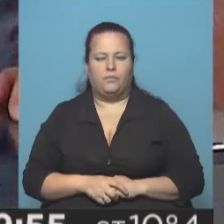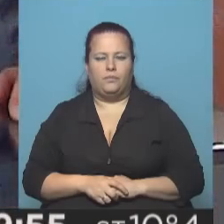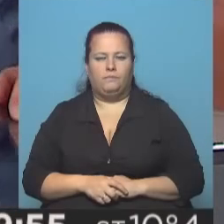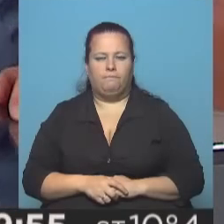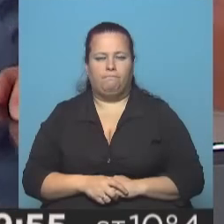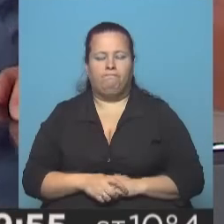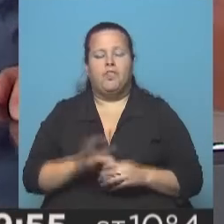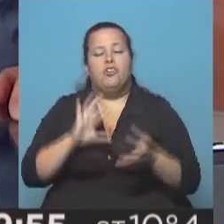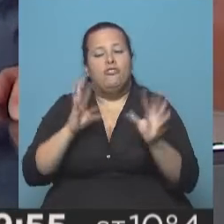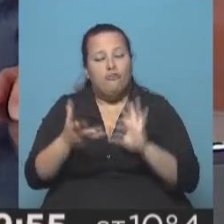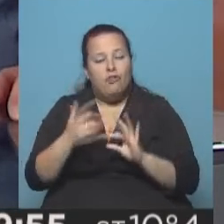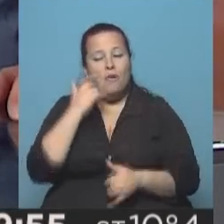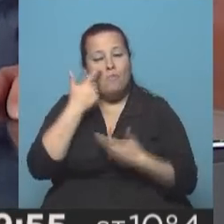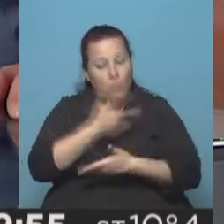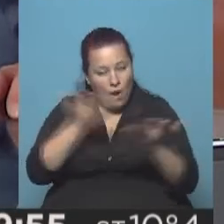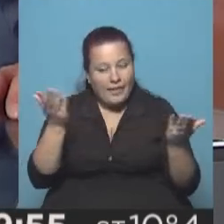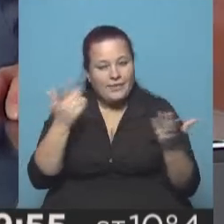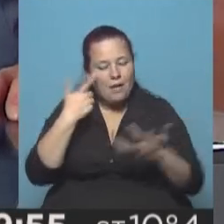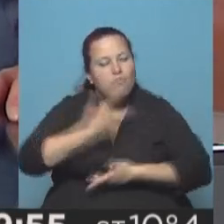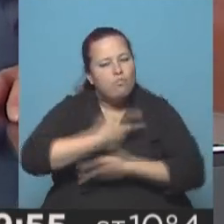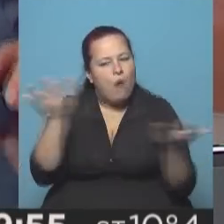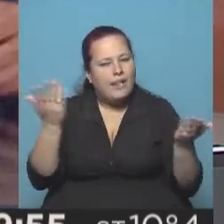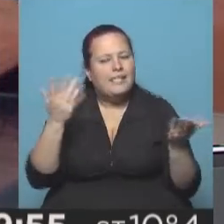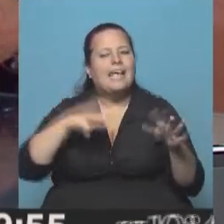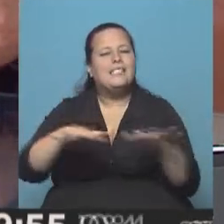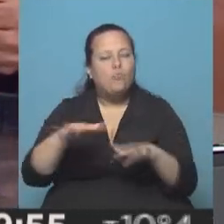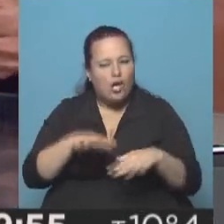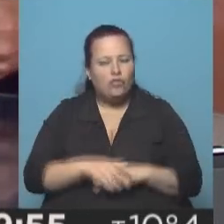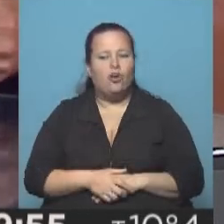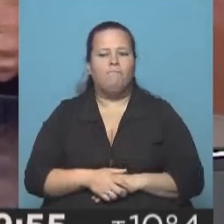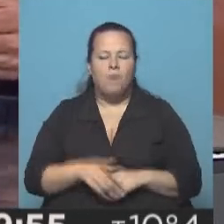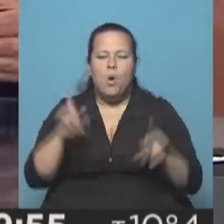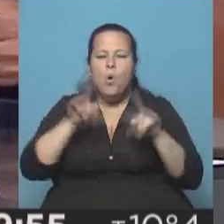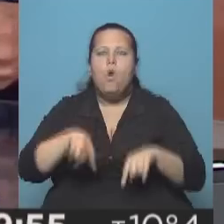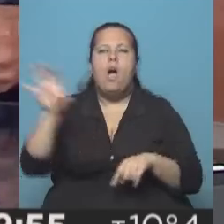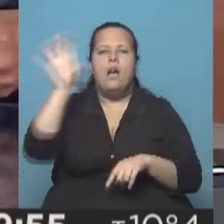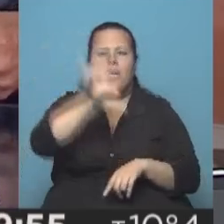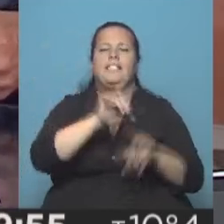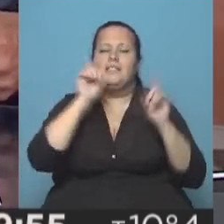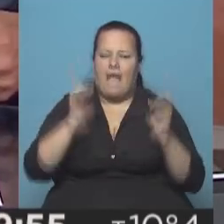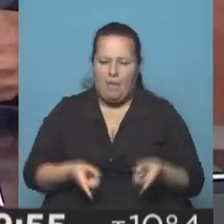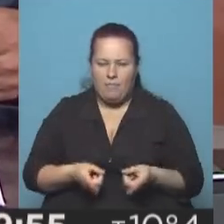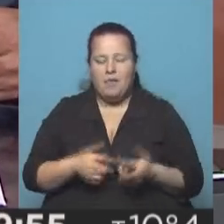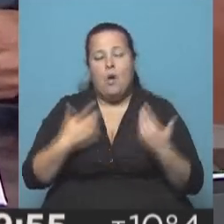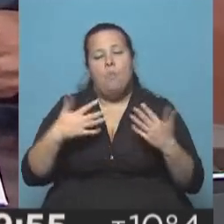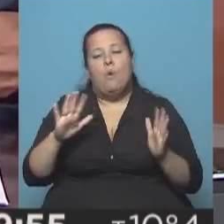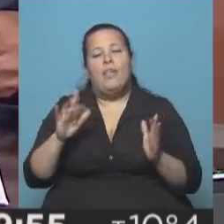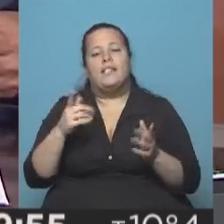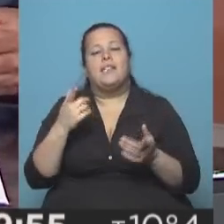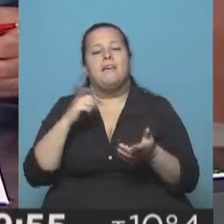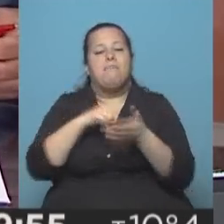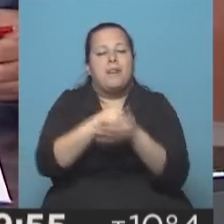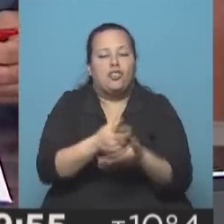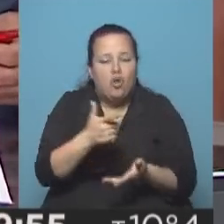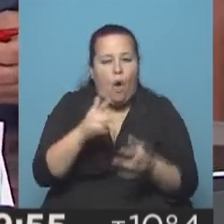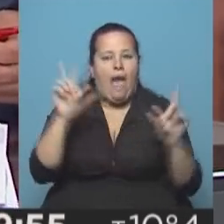De alguna manera, poniendo estas notas al aire, es visibilizar una situación que se repite en otros lugares también. Y que tal vez al no tener presión